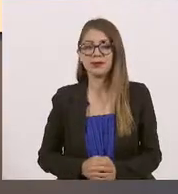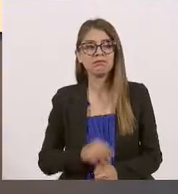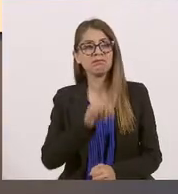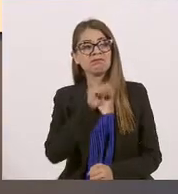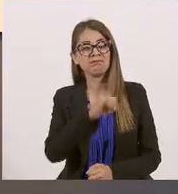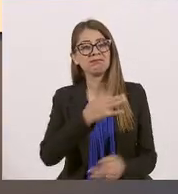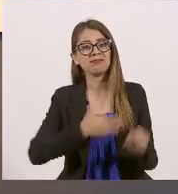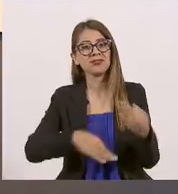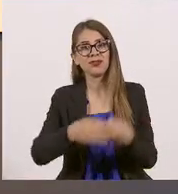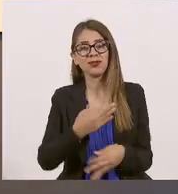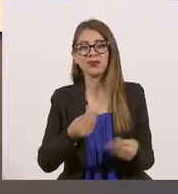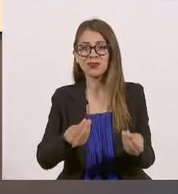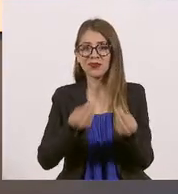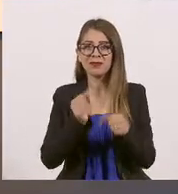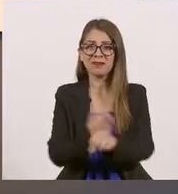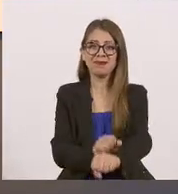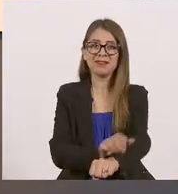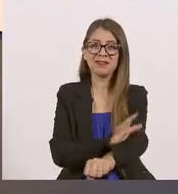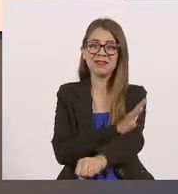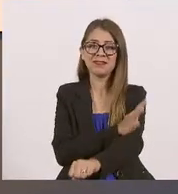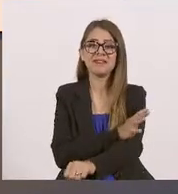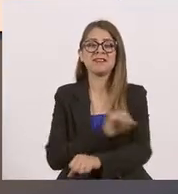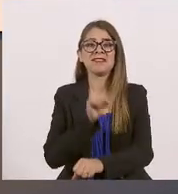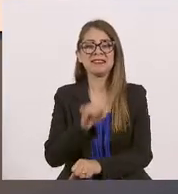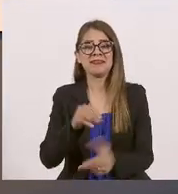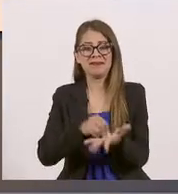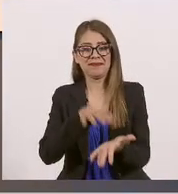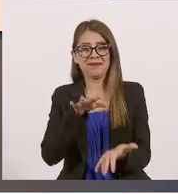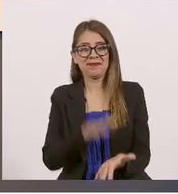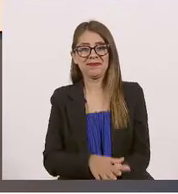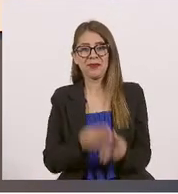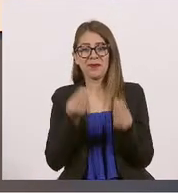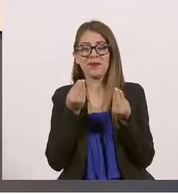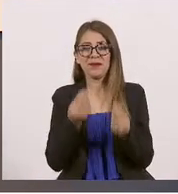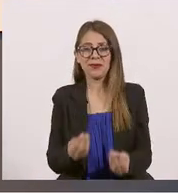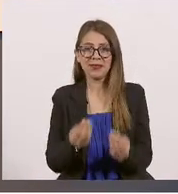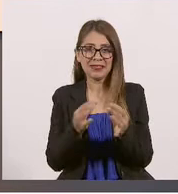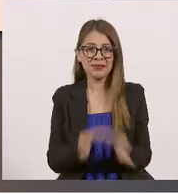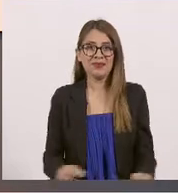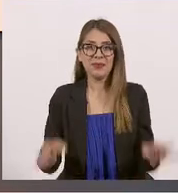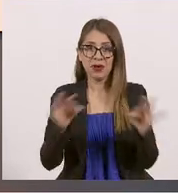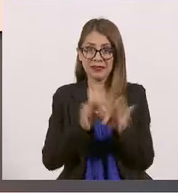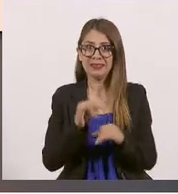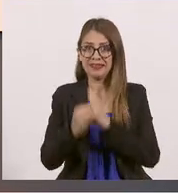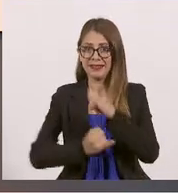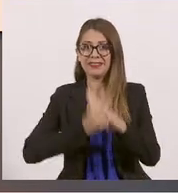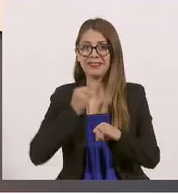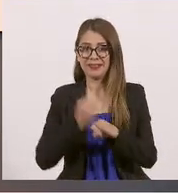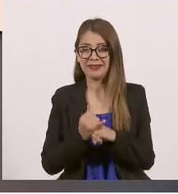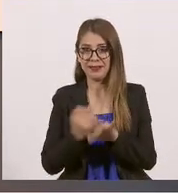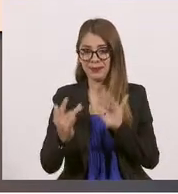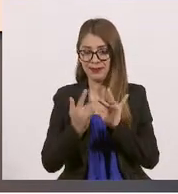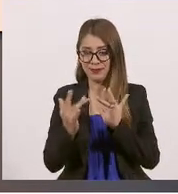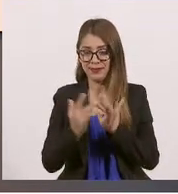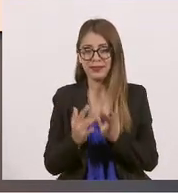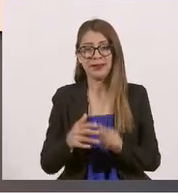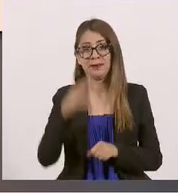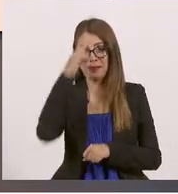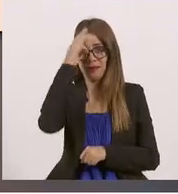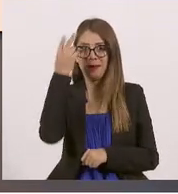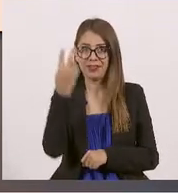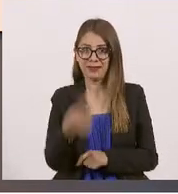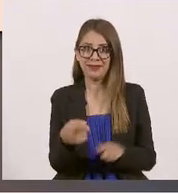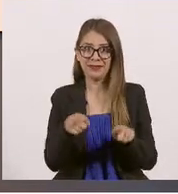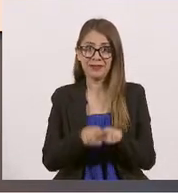muy emocionados. Hemos tenido además una recepción muy importante a nivel internacional, a nivel México, pero sobre